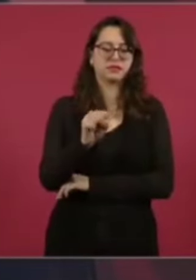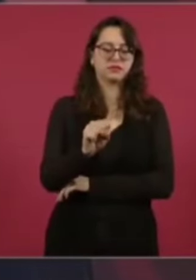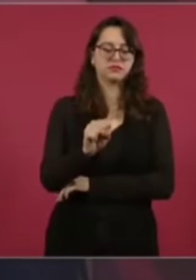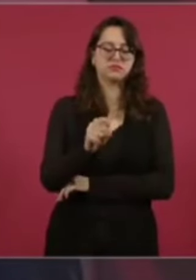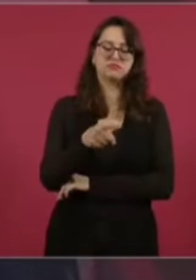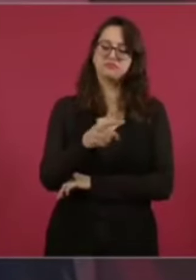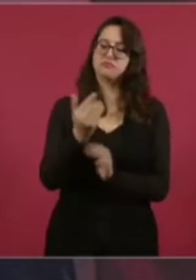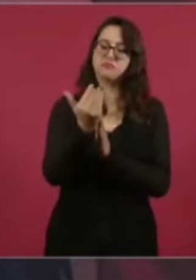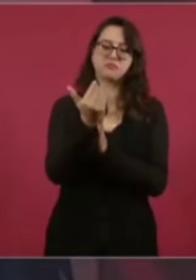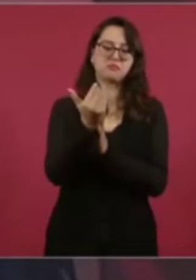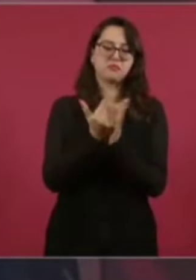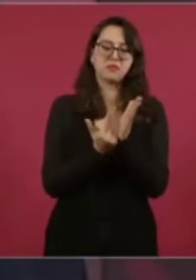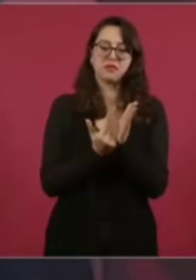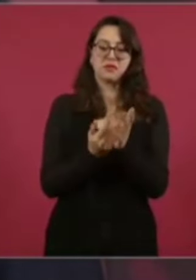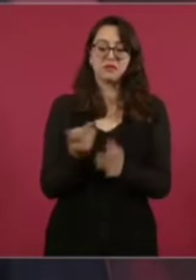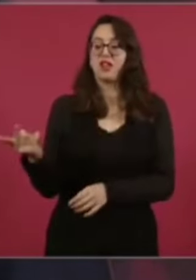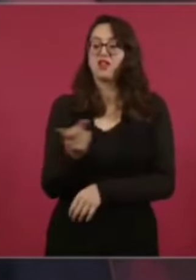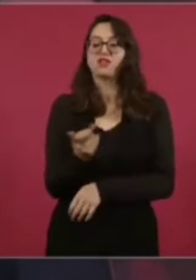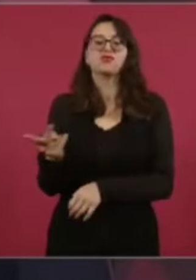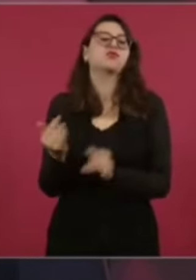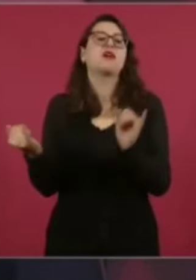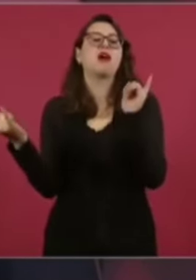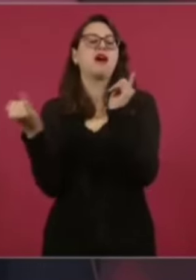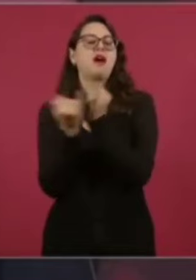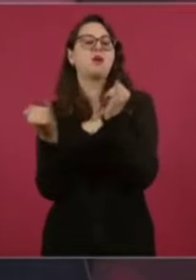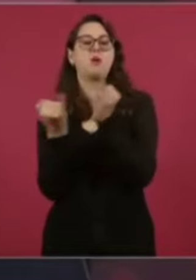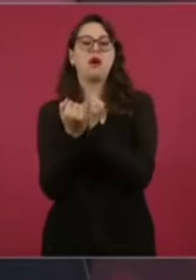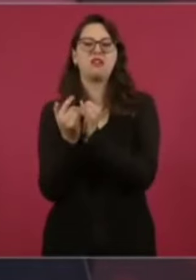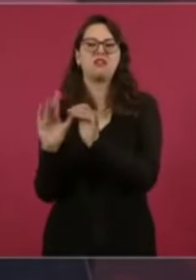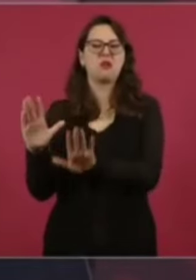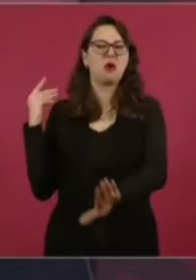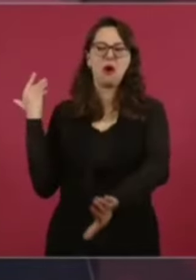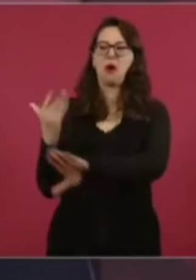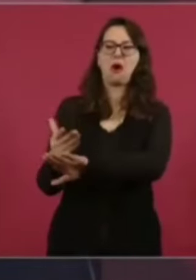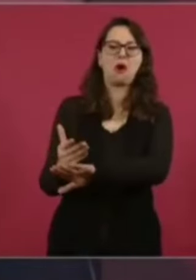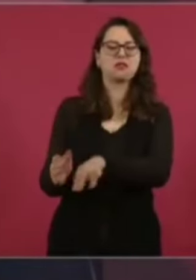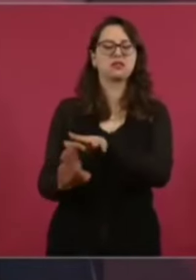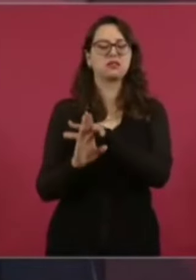tiene un discurso anti-inmigrante,